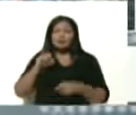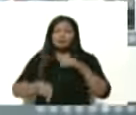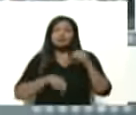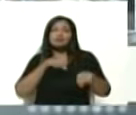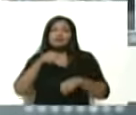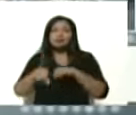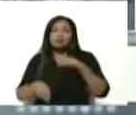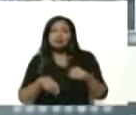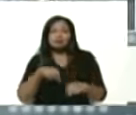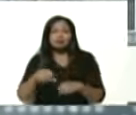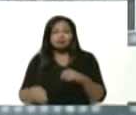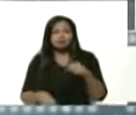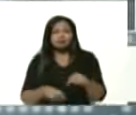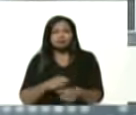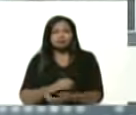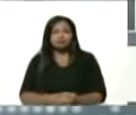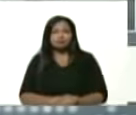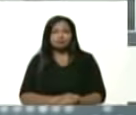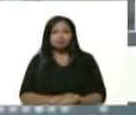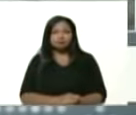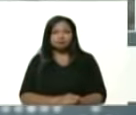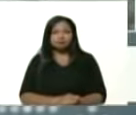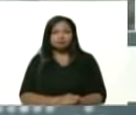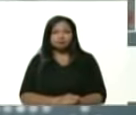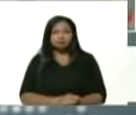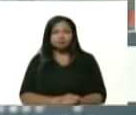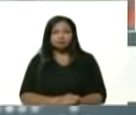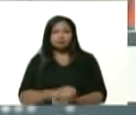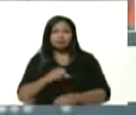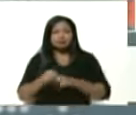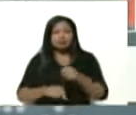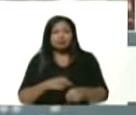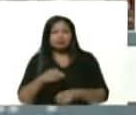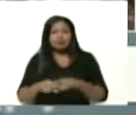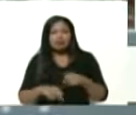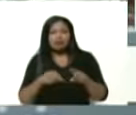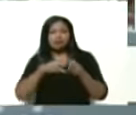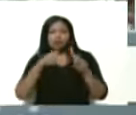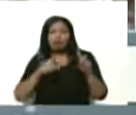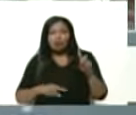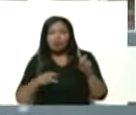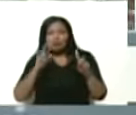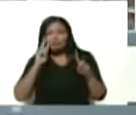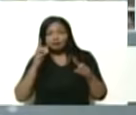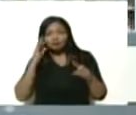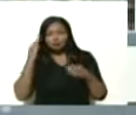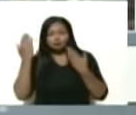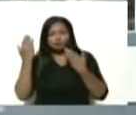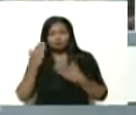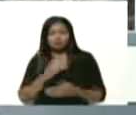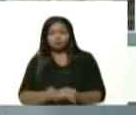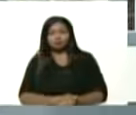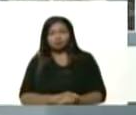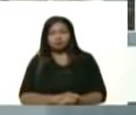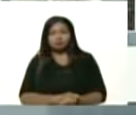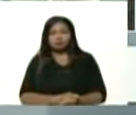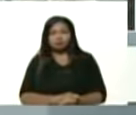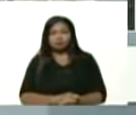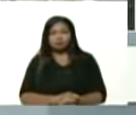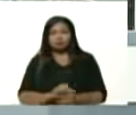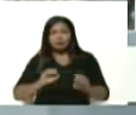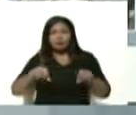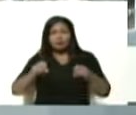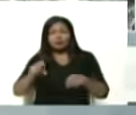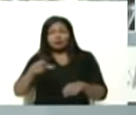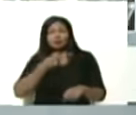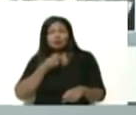famosas. Silita, bicicleta eléctrica. Miren, ahí está una moto de esas que le